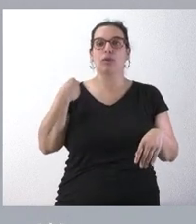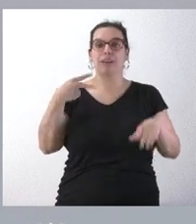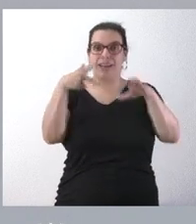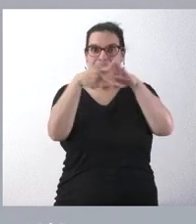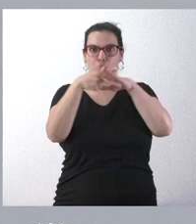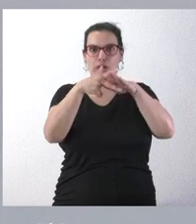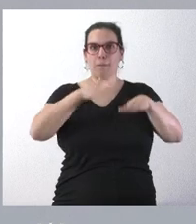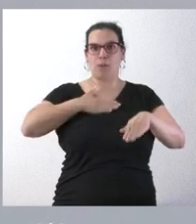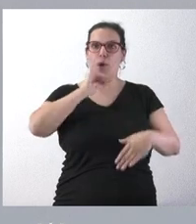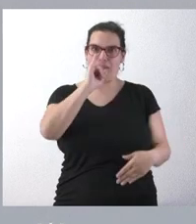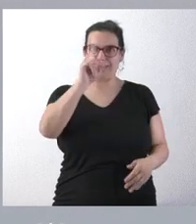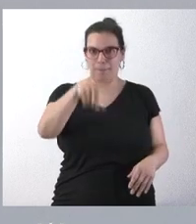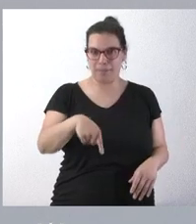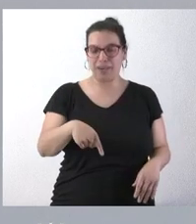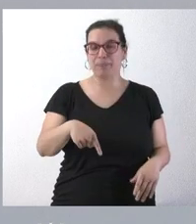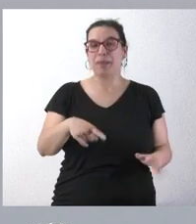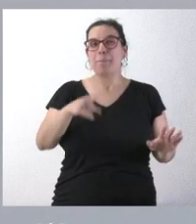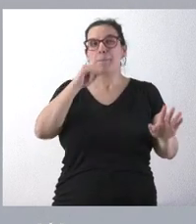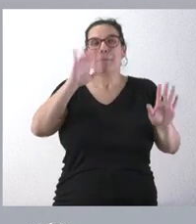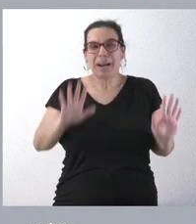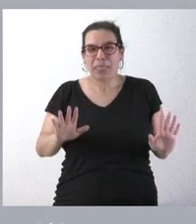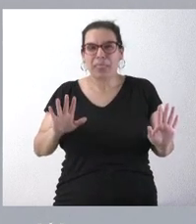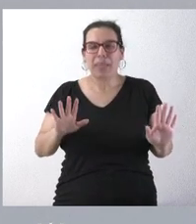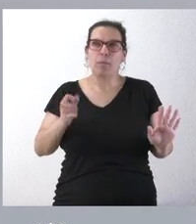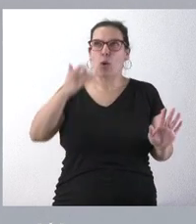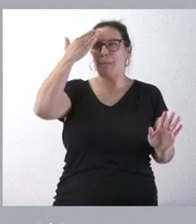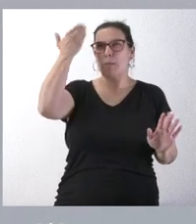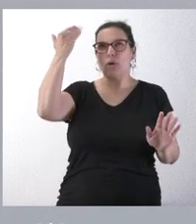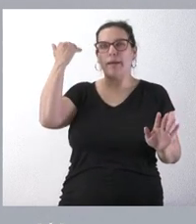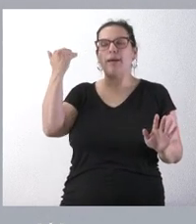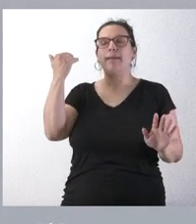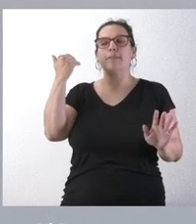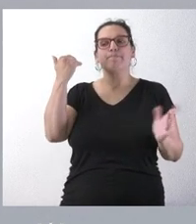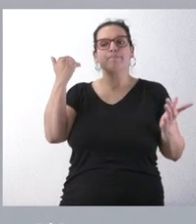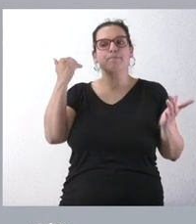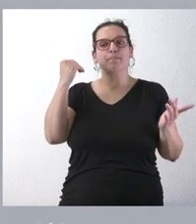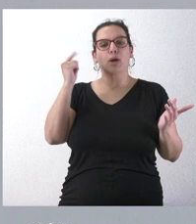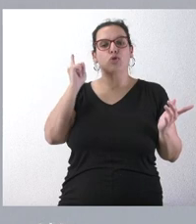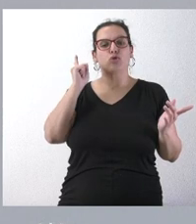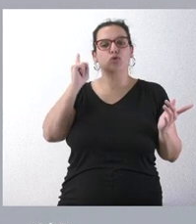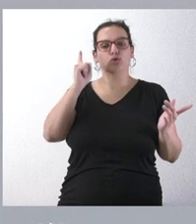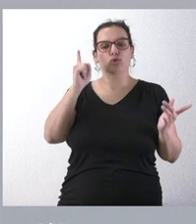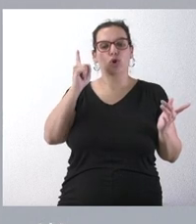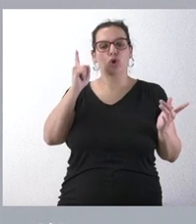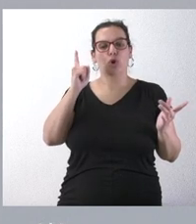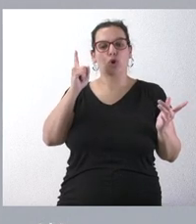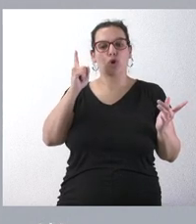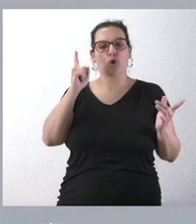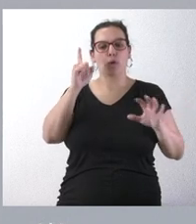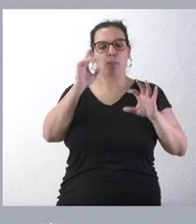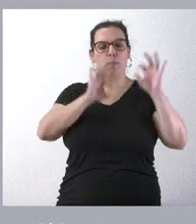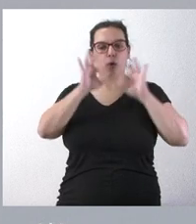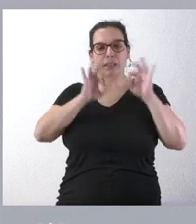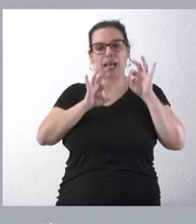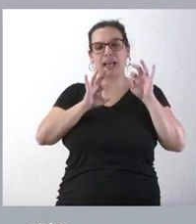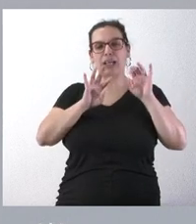participación que hemos hecho en Sodical. Si no recuerdo mal y hablo un poco de memoria, lo que solo corresponde a Sodical, estamos hablando de una cifra en el entorno